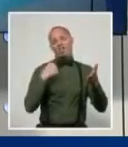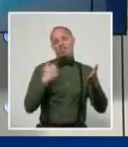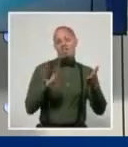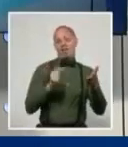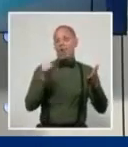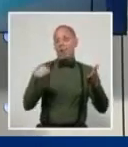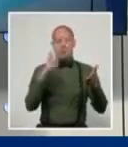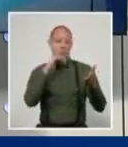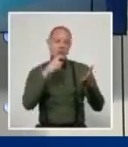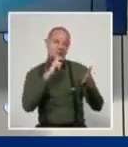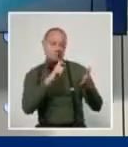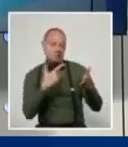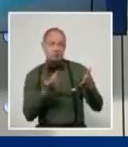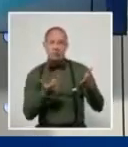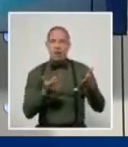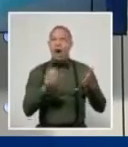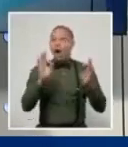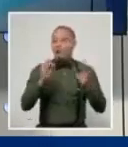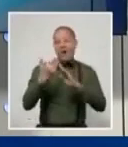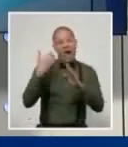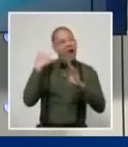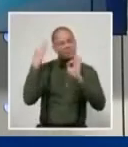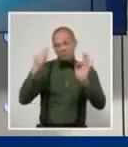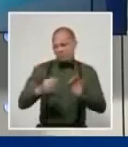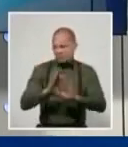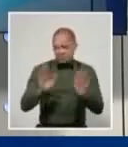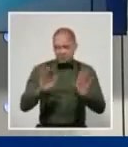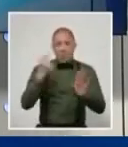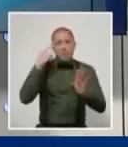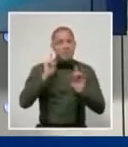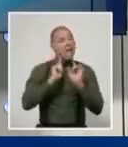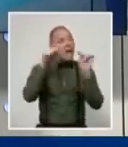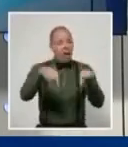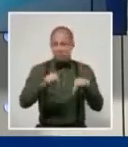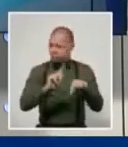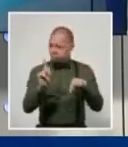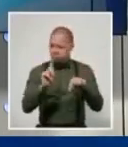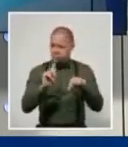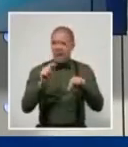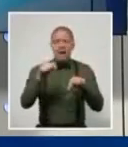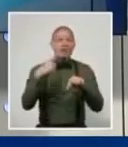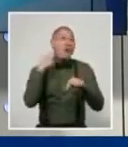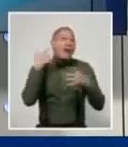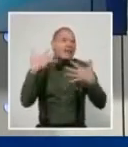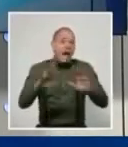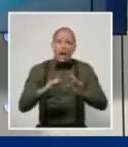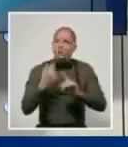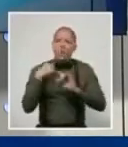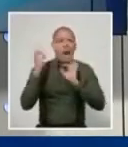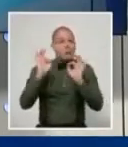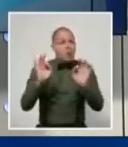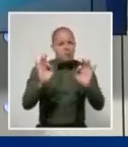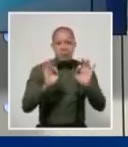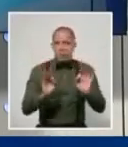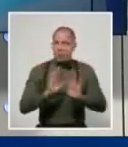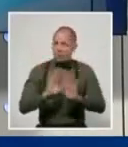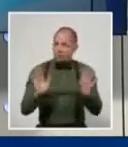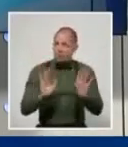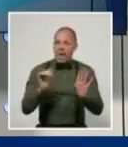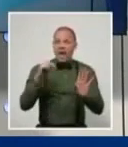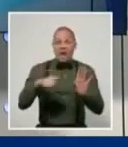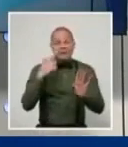Deja ver. Y esa visibilidad también le da oportunidad al gobierno para administrar mejor las ayudas a los sectores desfavorecidos.